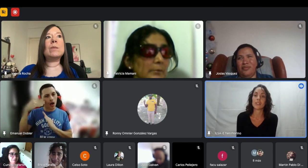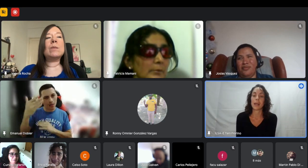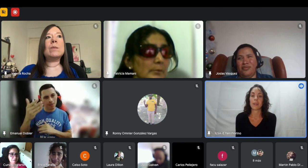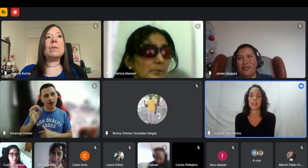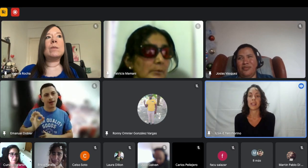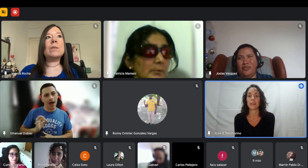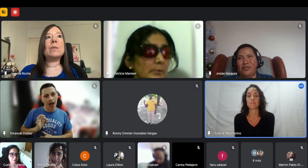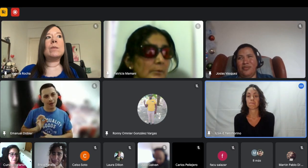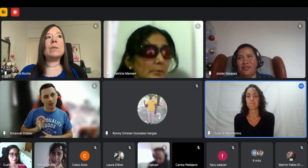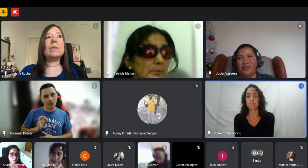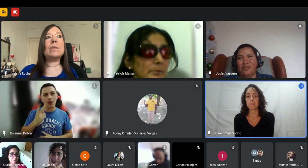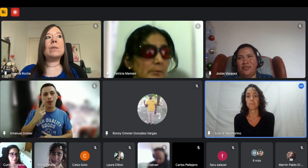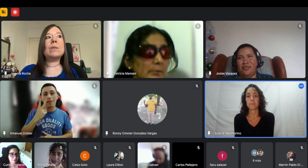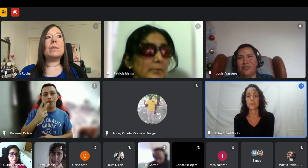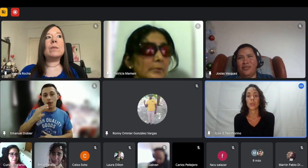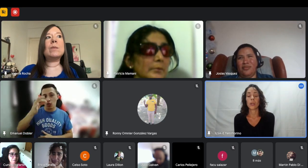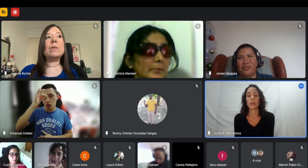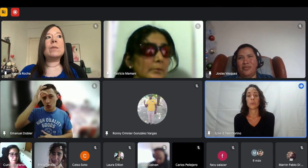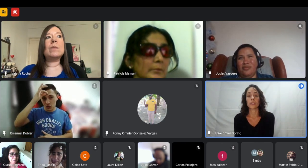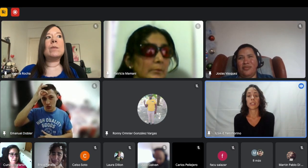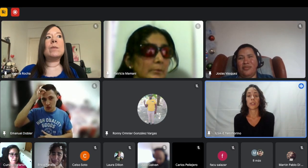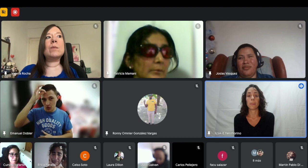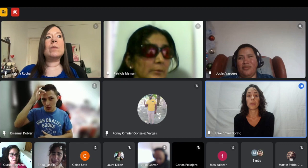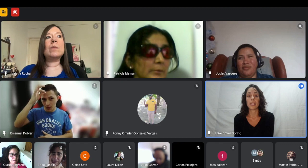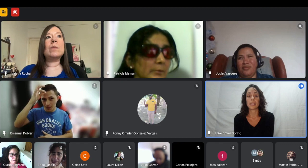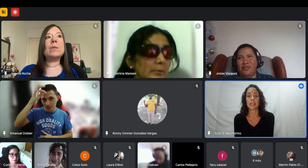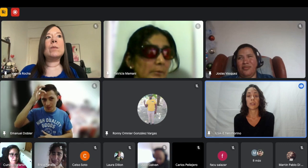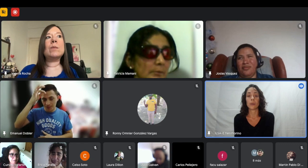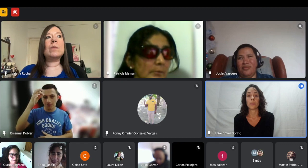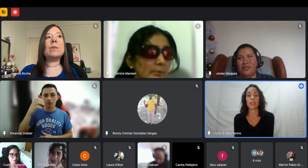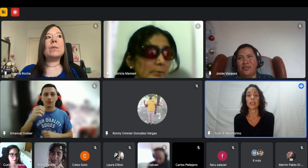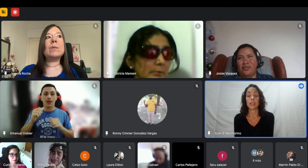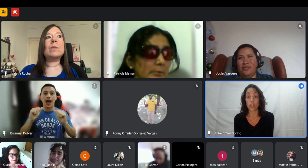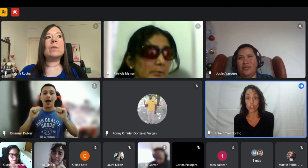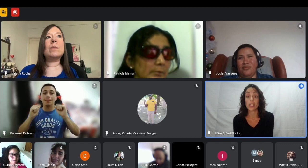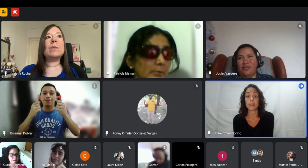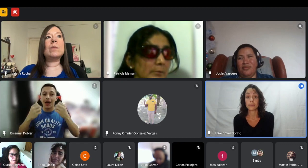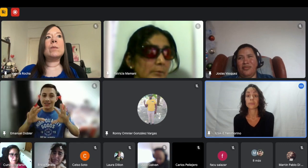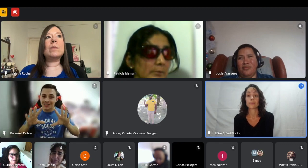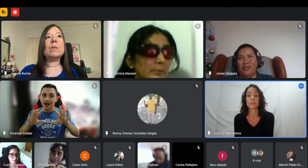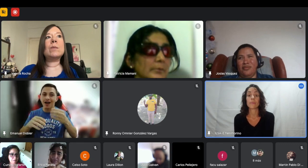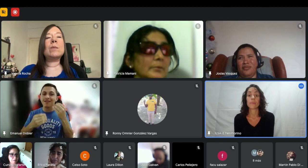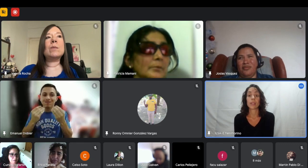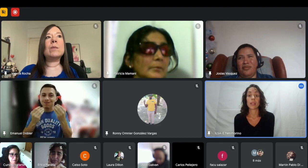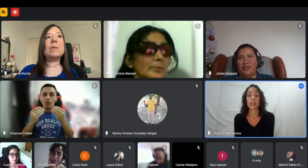entendiendo y aprendiendo unos años después en el 2012